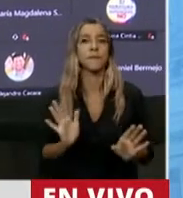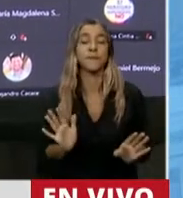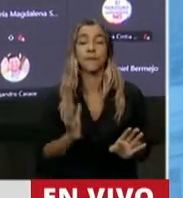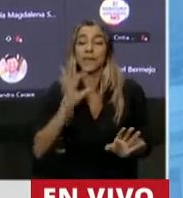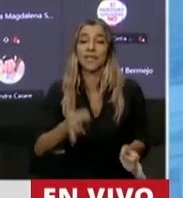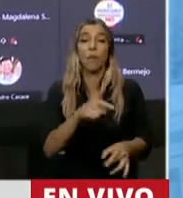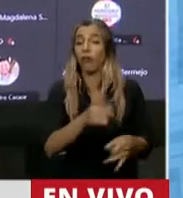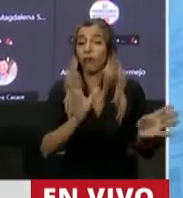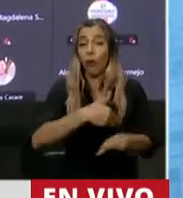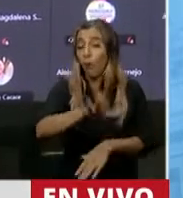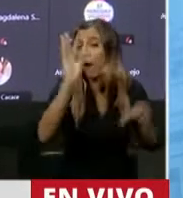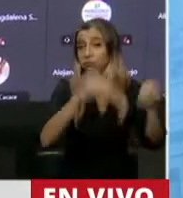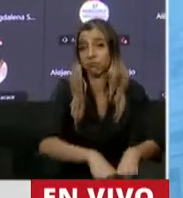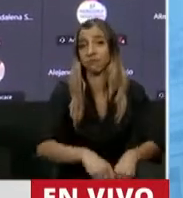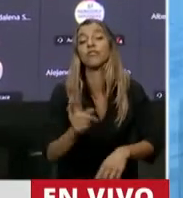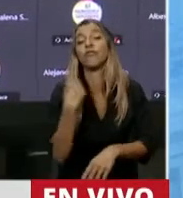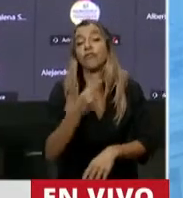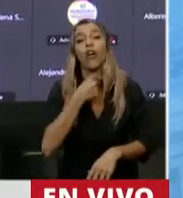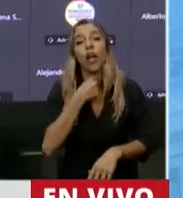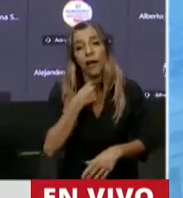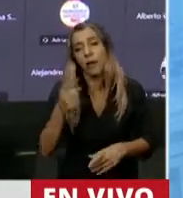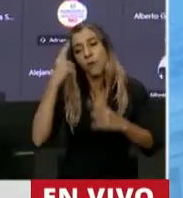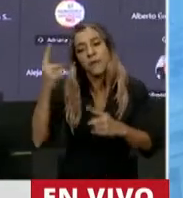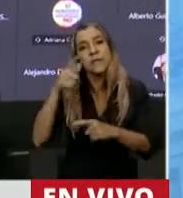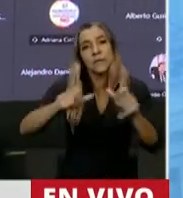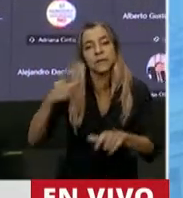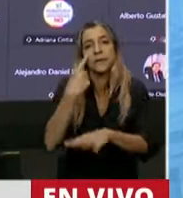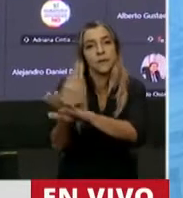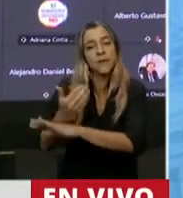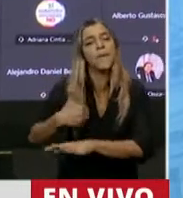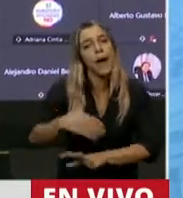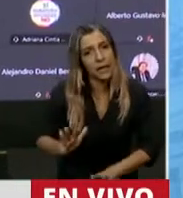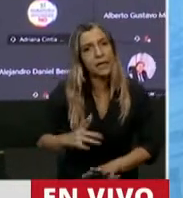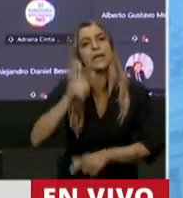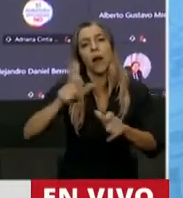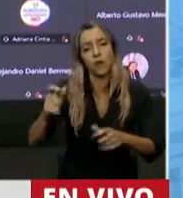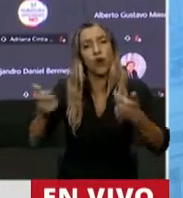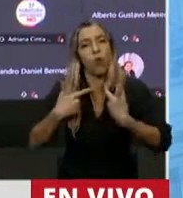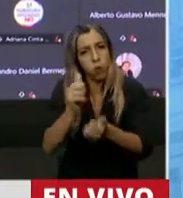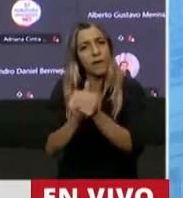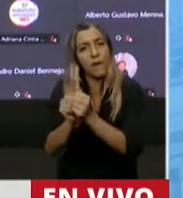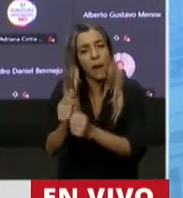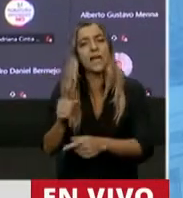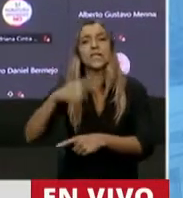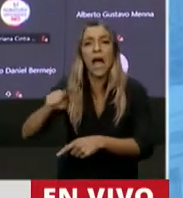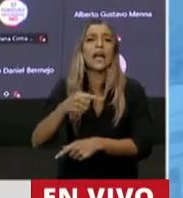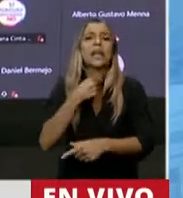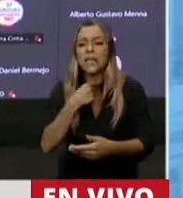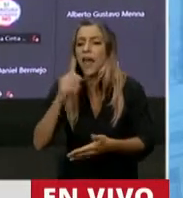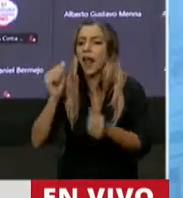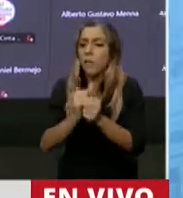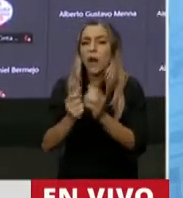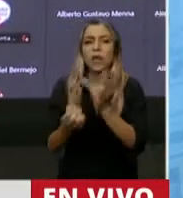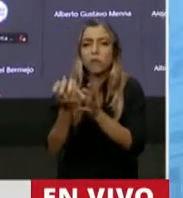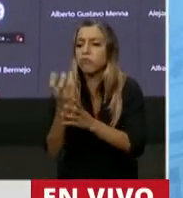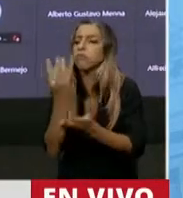podamos mostrar a los argentinos y a los empresarios a los que quieren crear empleo, invertir, dar empleos de calidad en la